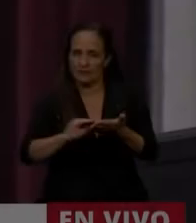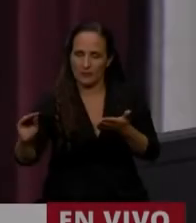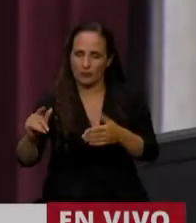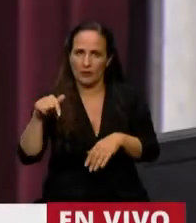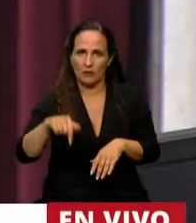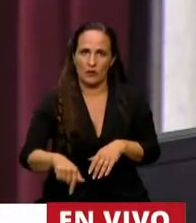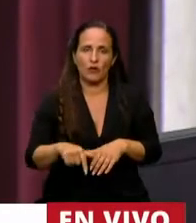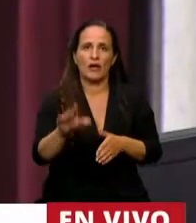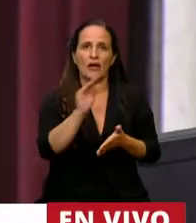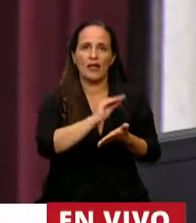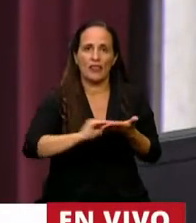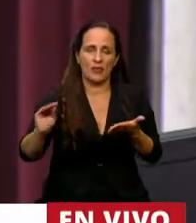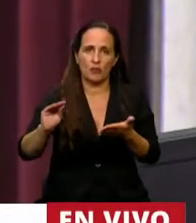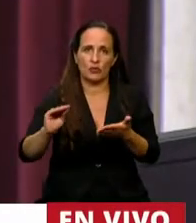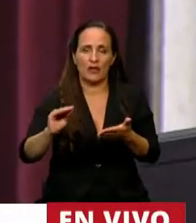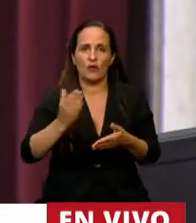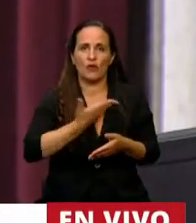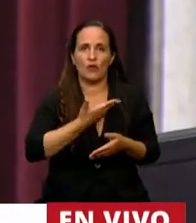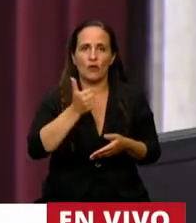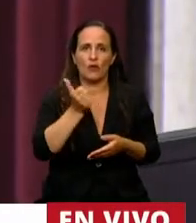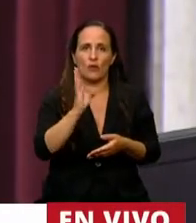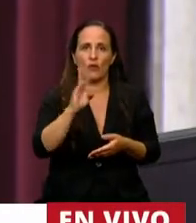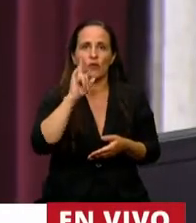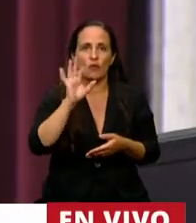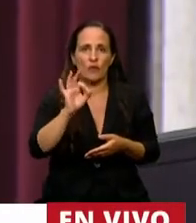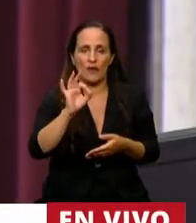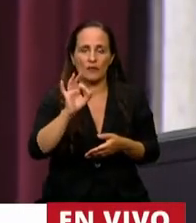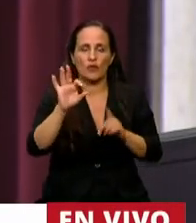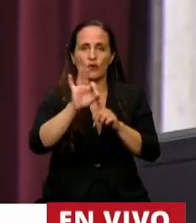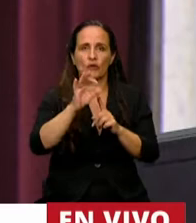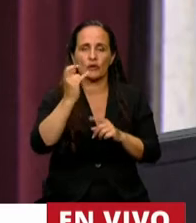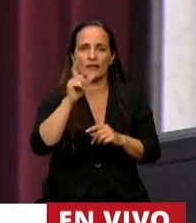Tiene la palabra el diputado Fabio José Quetlas.